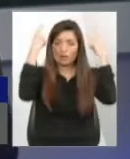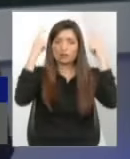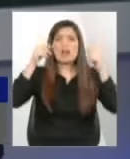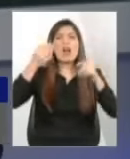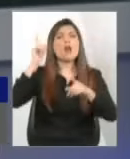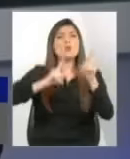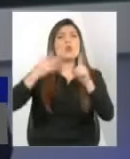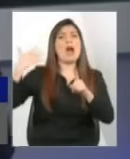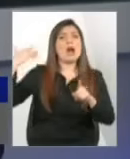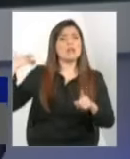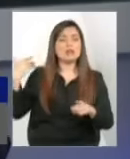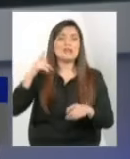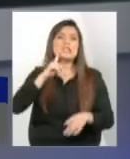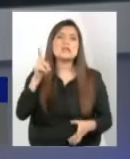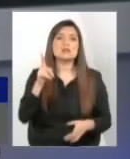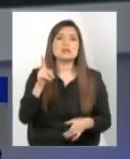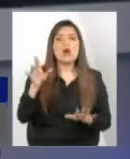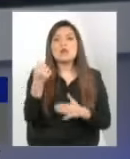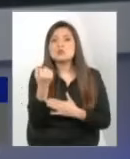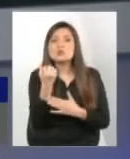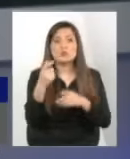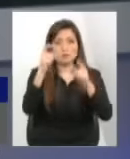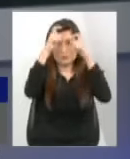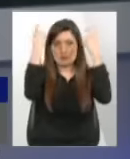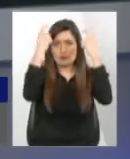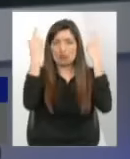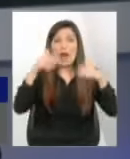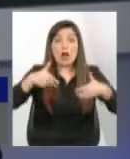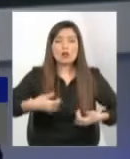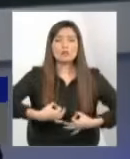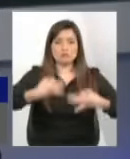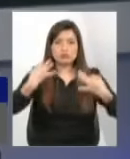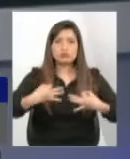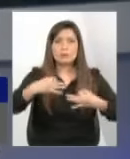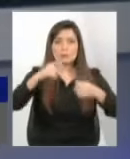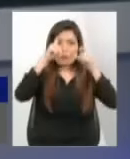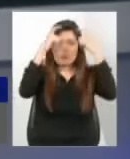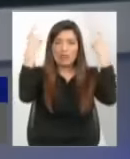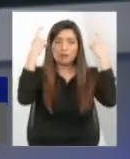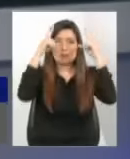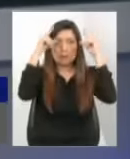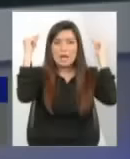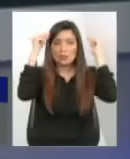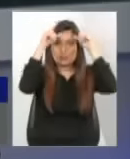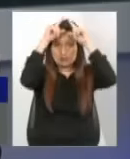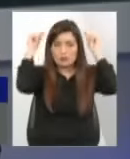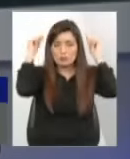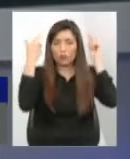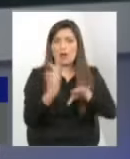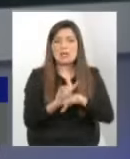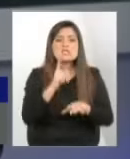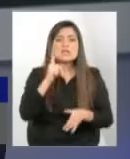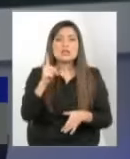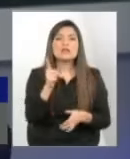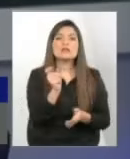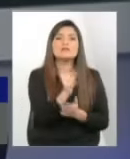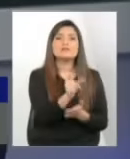había en algún centro hoy día todos los centros tienen estos enfermeros que entregan los medicamentos a los niños y niñas porque